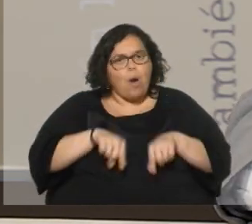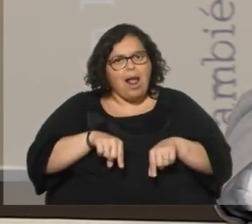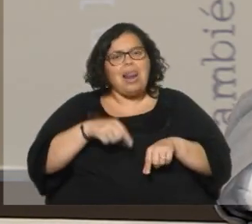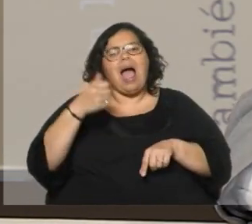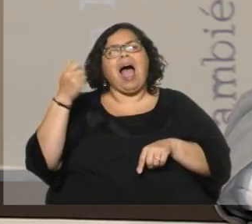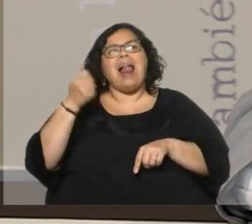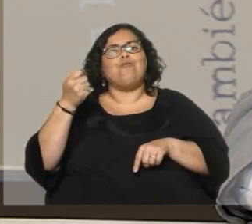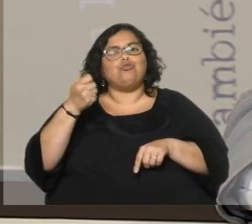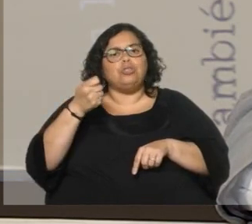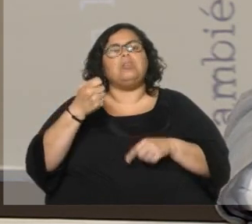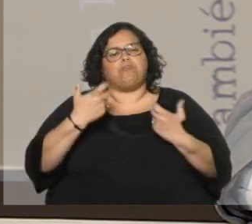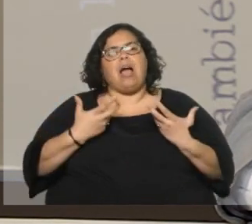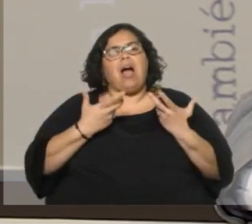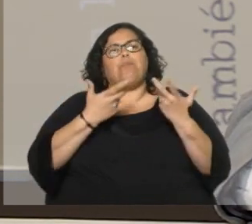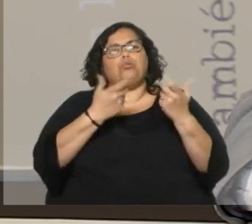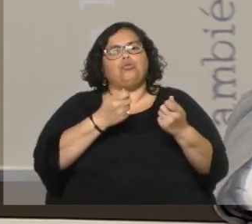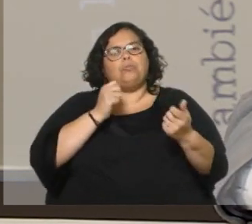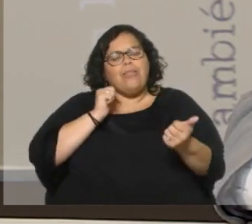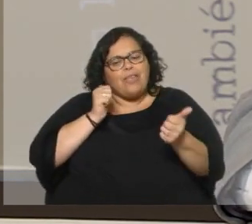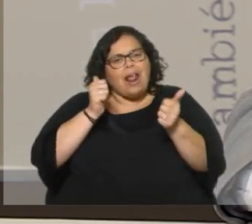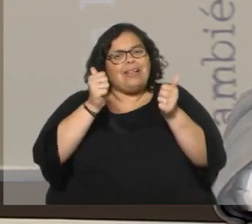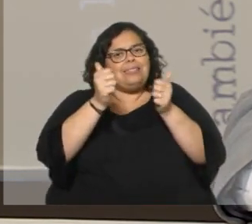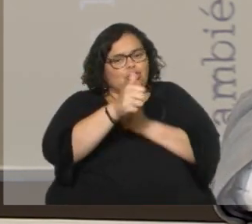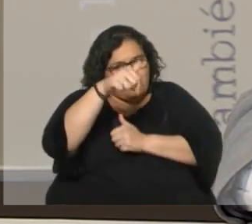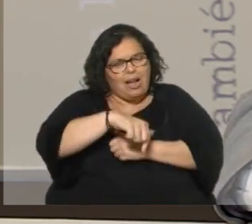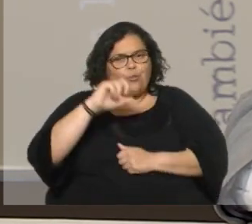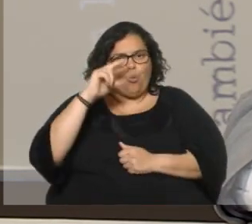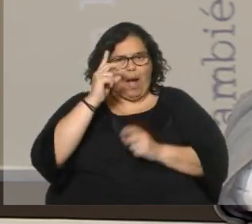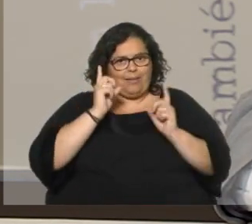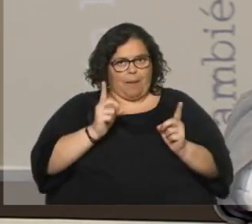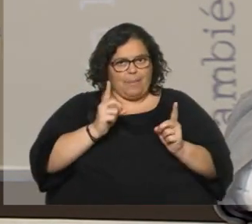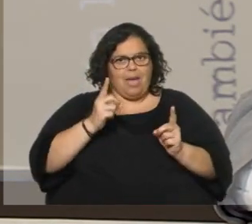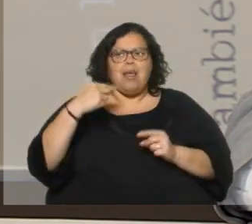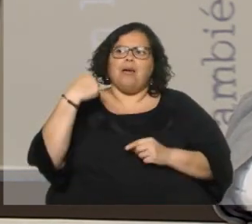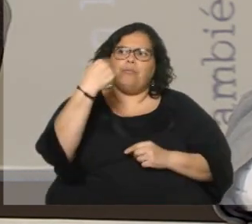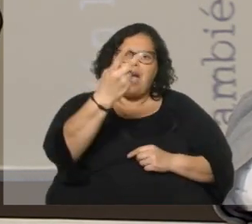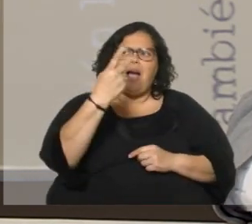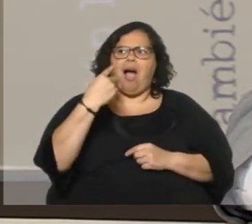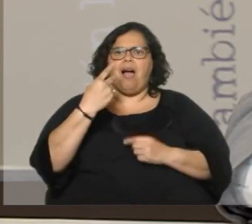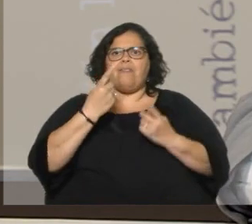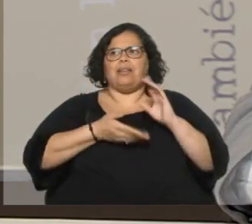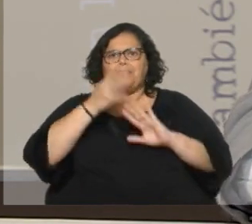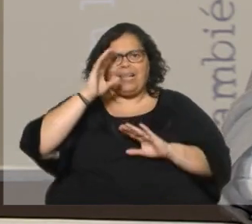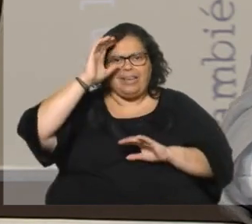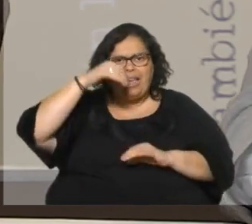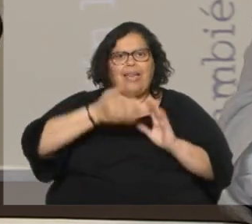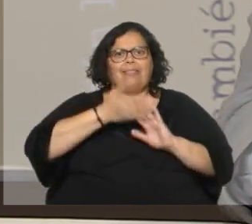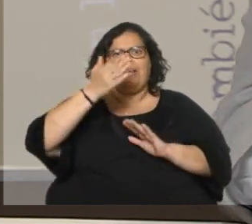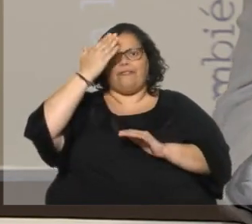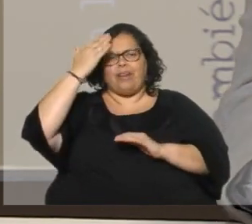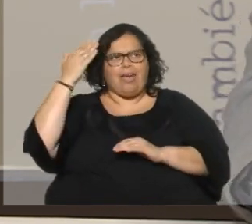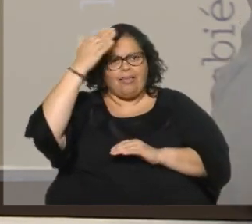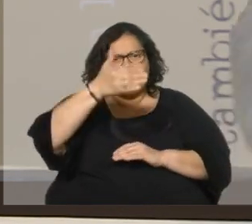respaldar explícitamente la transición en el Uruguay. Viajaban los dirigentes, viajaba Sanguinetti, viajaba la gente del frente,